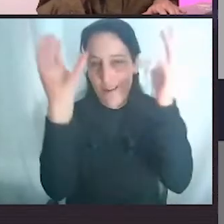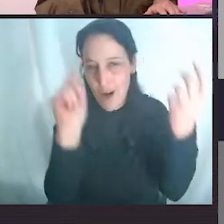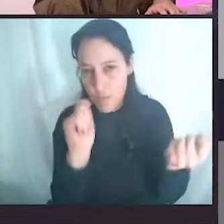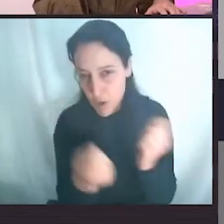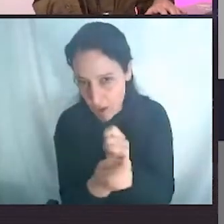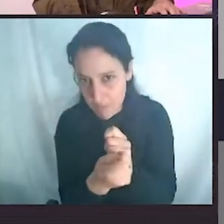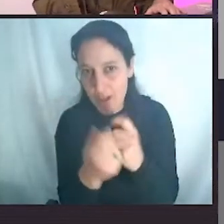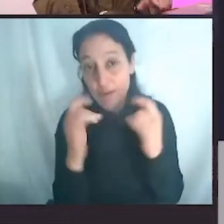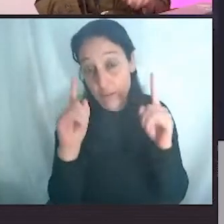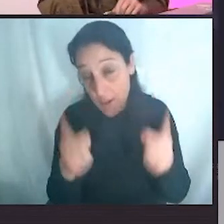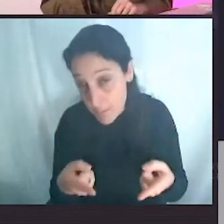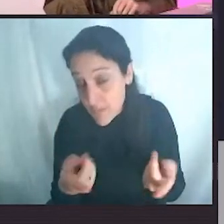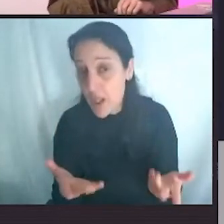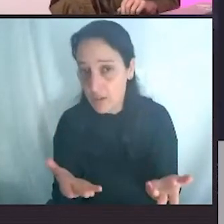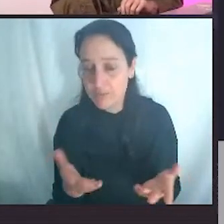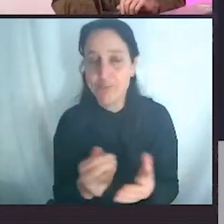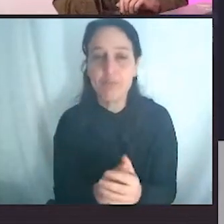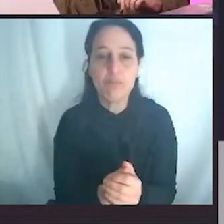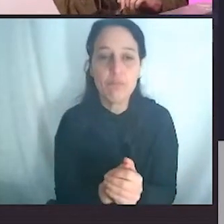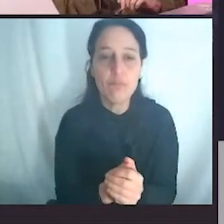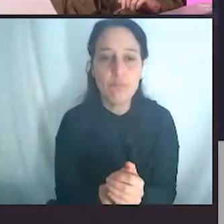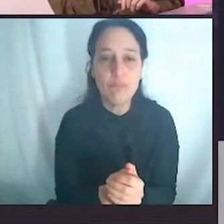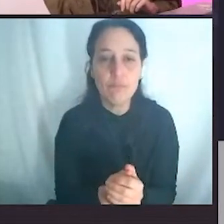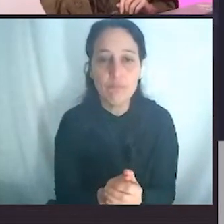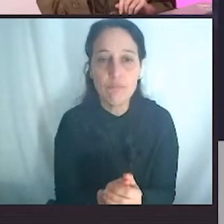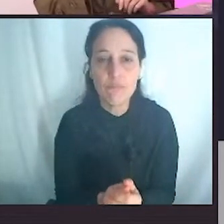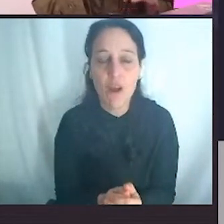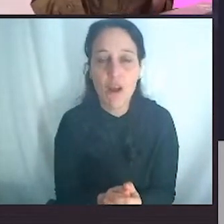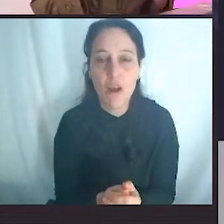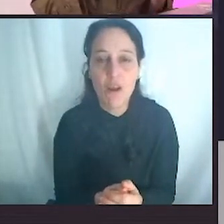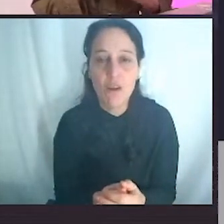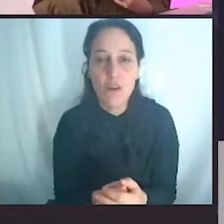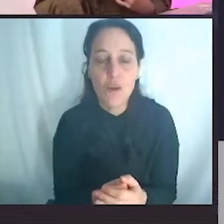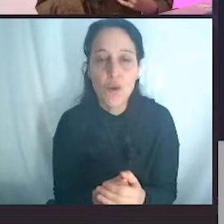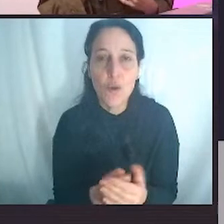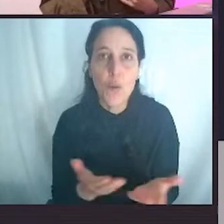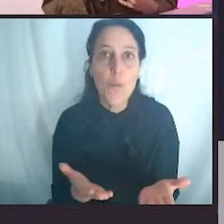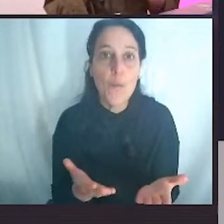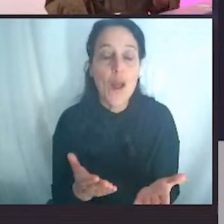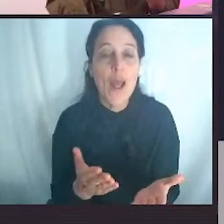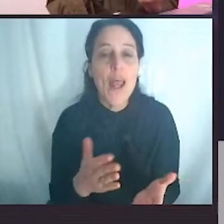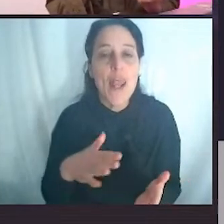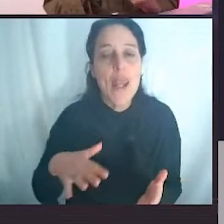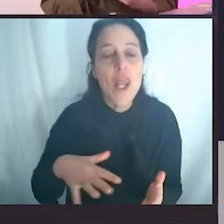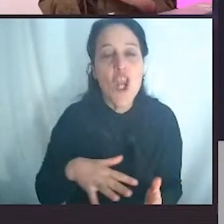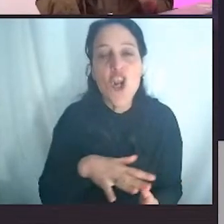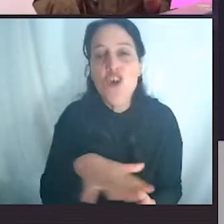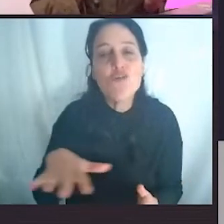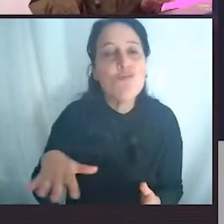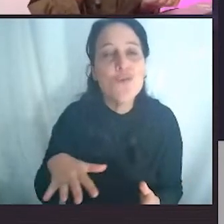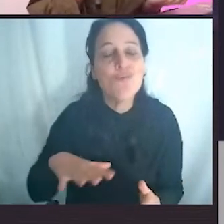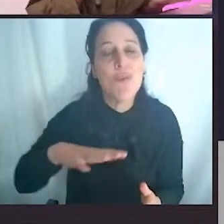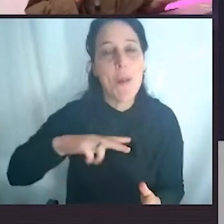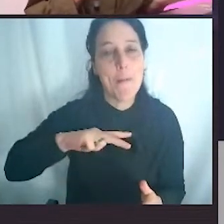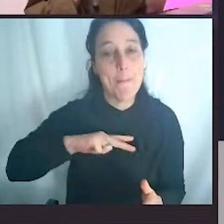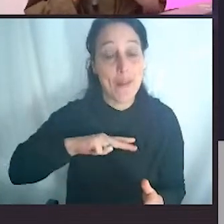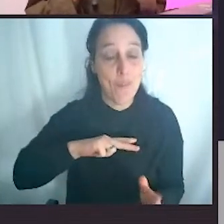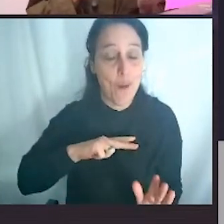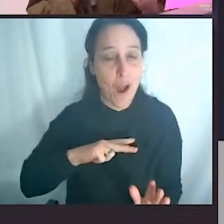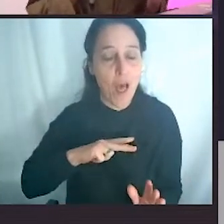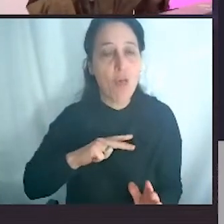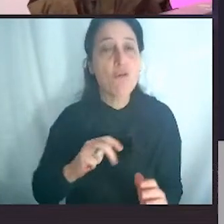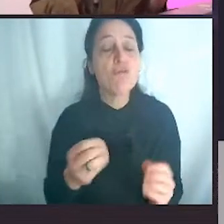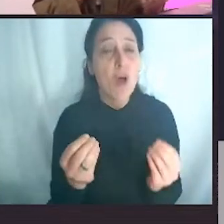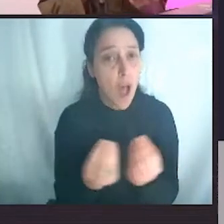está empezando a valorar. Y a nivel sector privado, hay muchas empresas, muchas con las que trabajamos desde